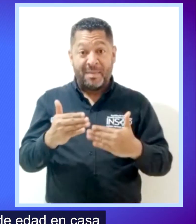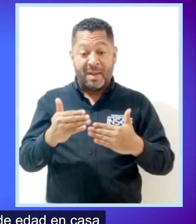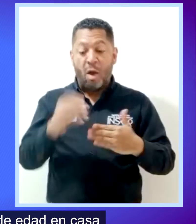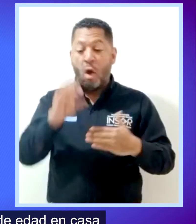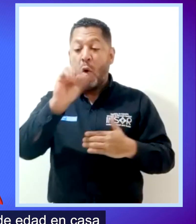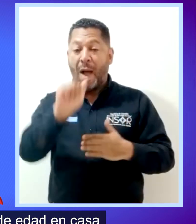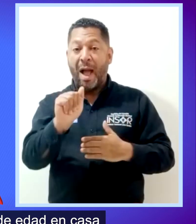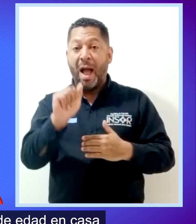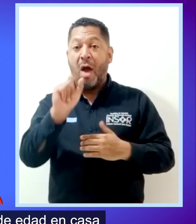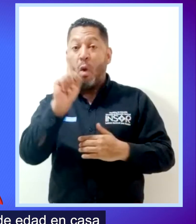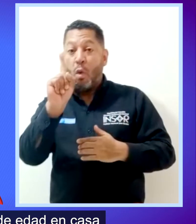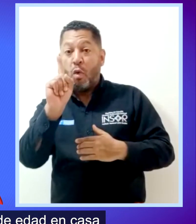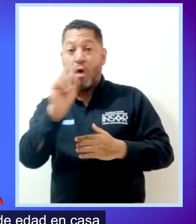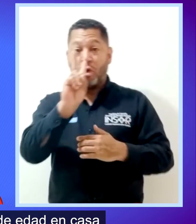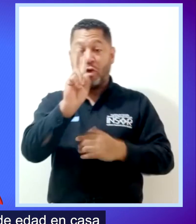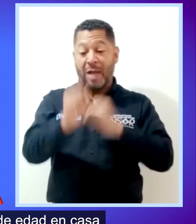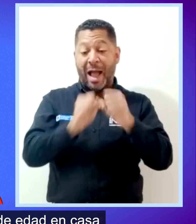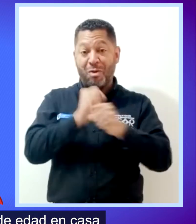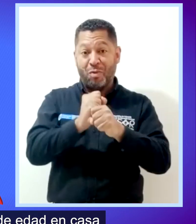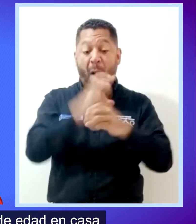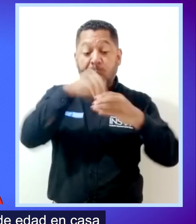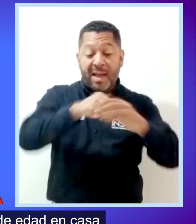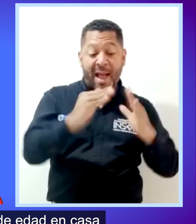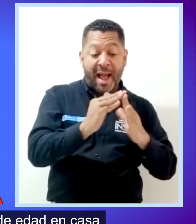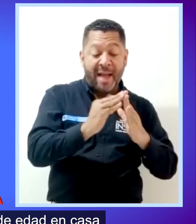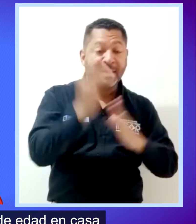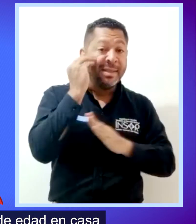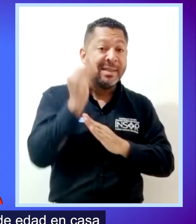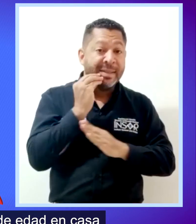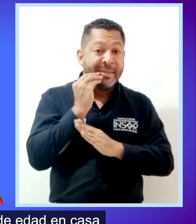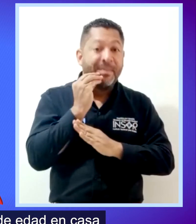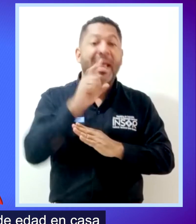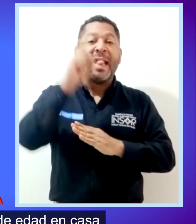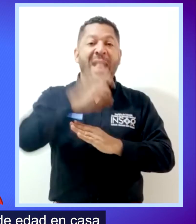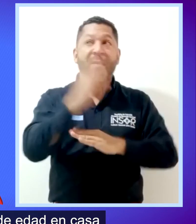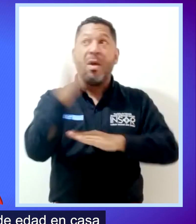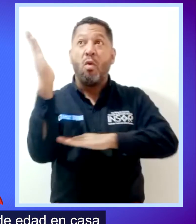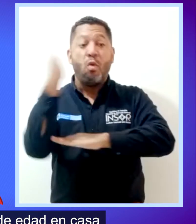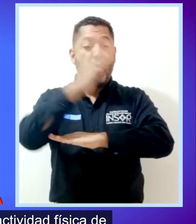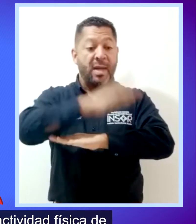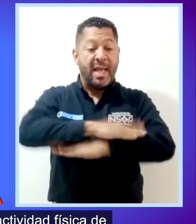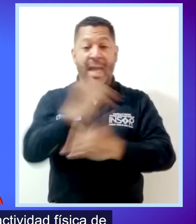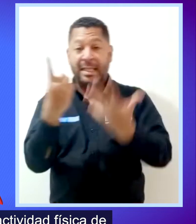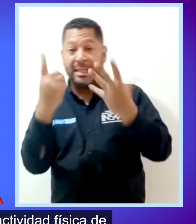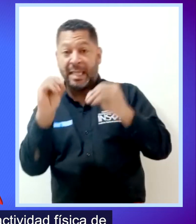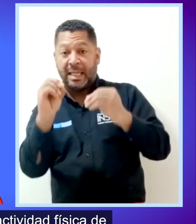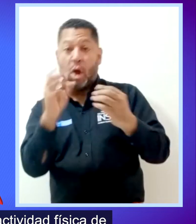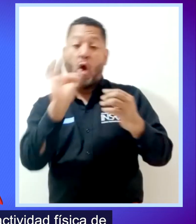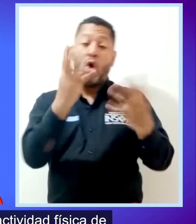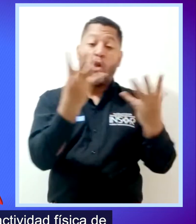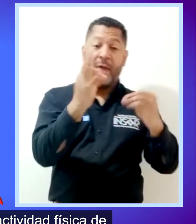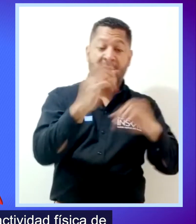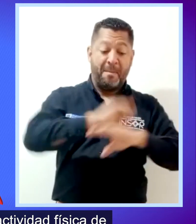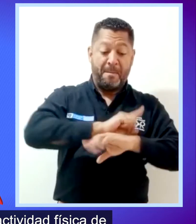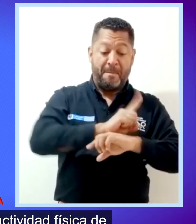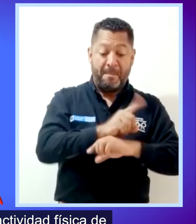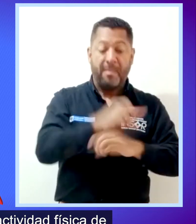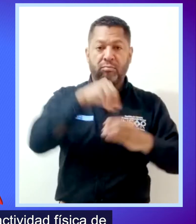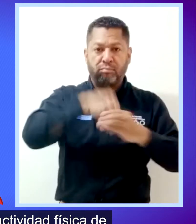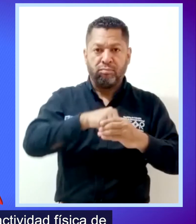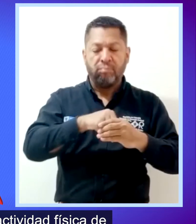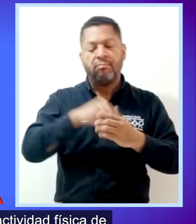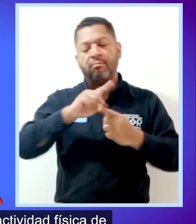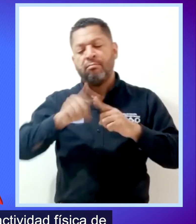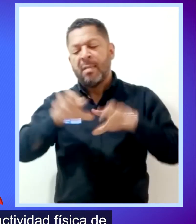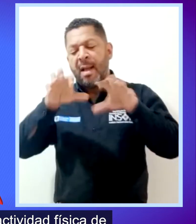Niñas y niños de 1 a 2 años de edad en casa deberán completar entre 60 a 90